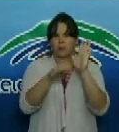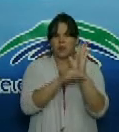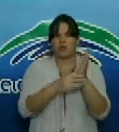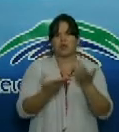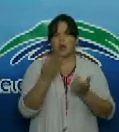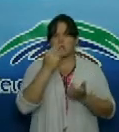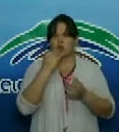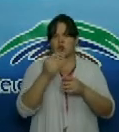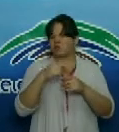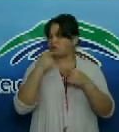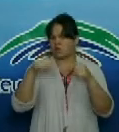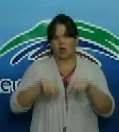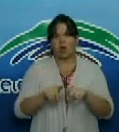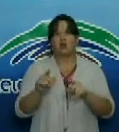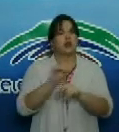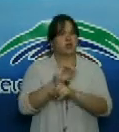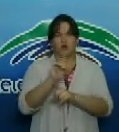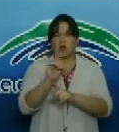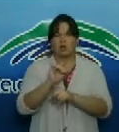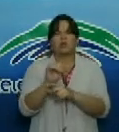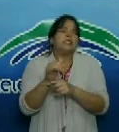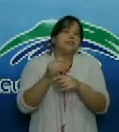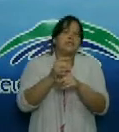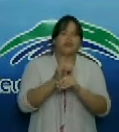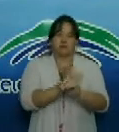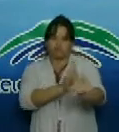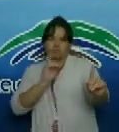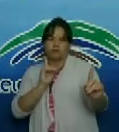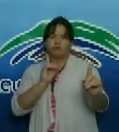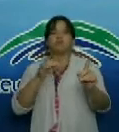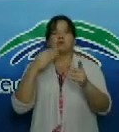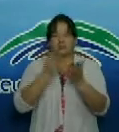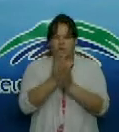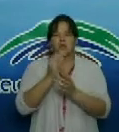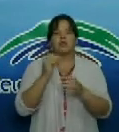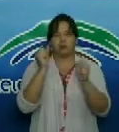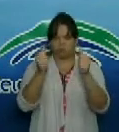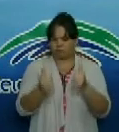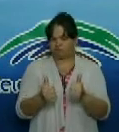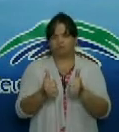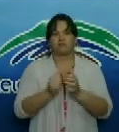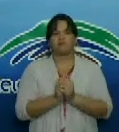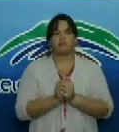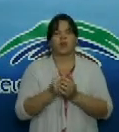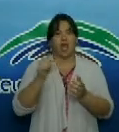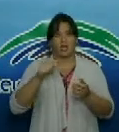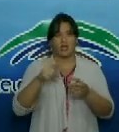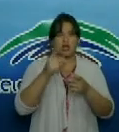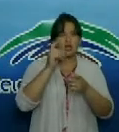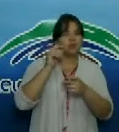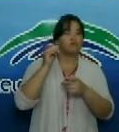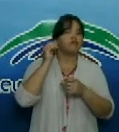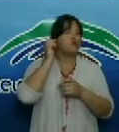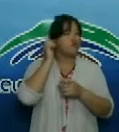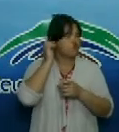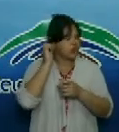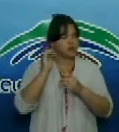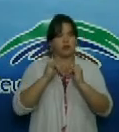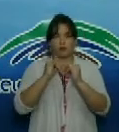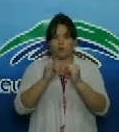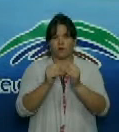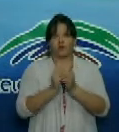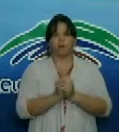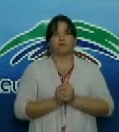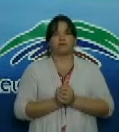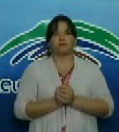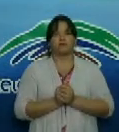y especialmente el distanciamiento social y así concluyo este contacto informativo desde la capital arqueológica de Cuba muchas gracias